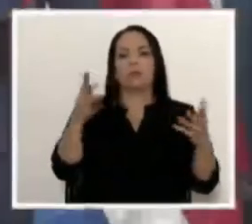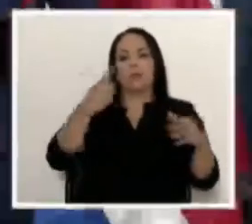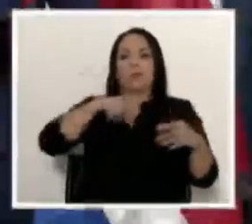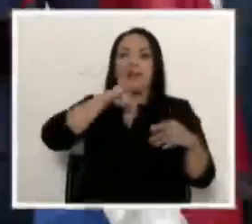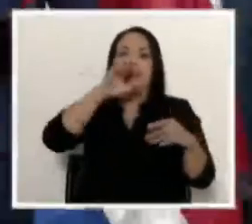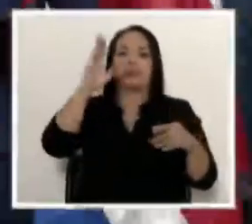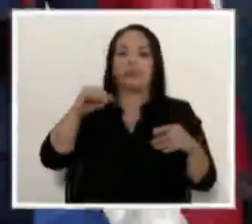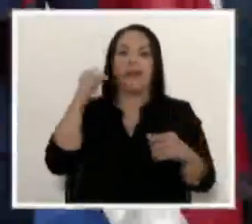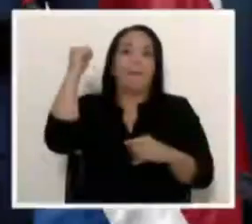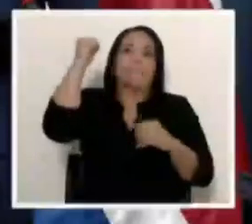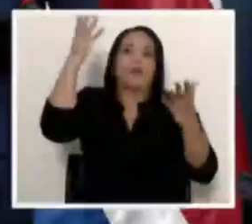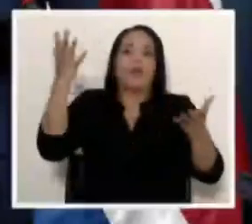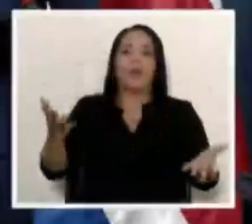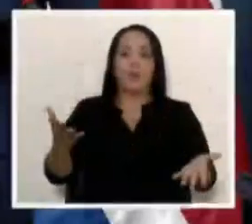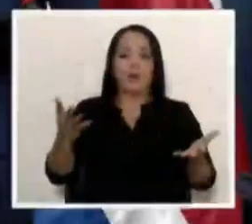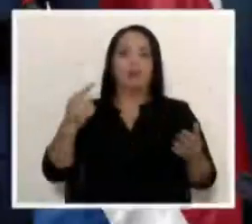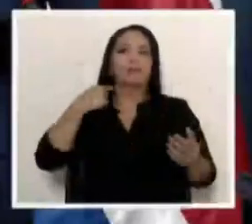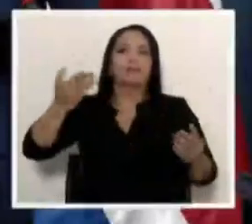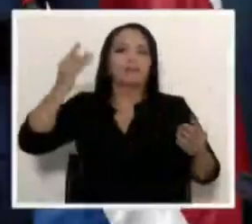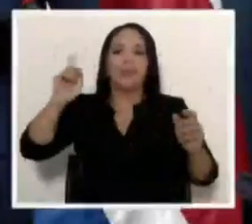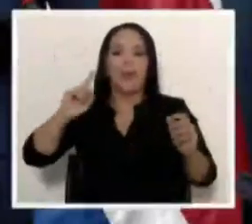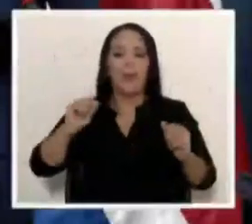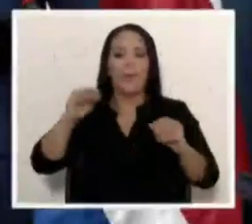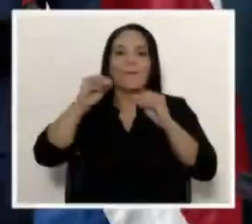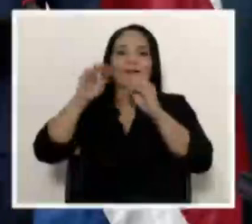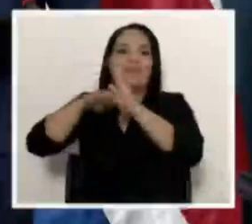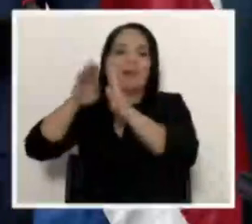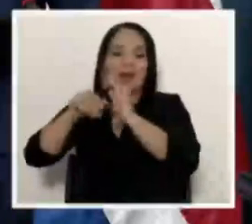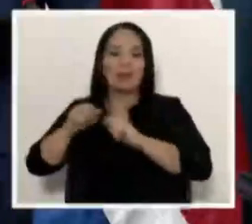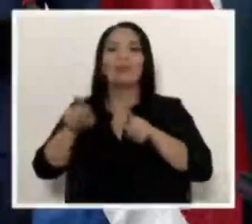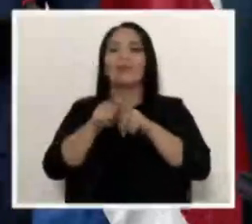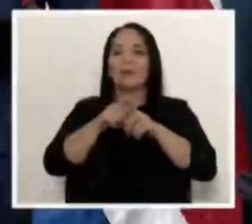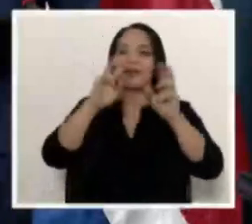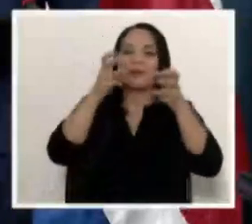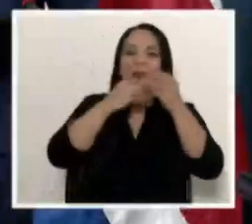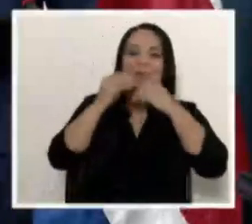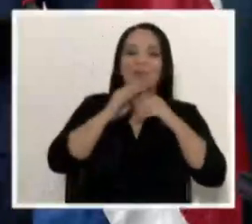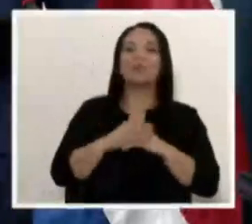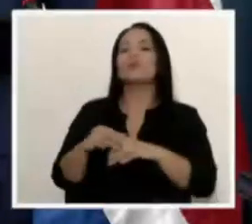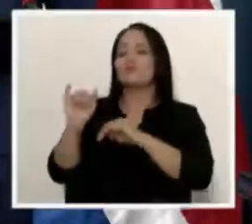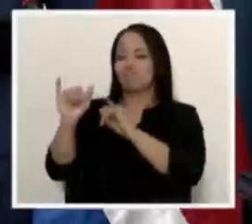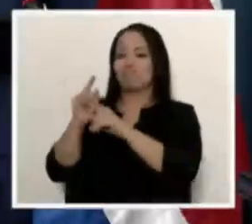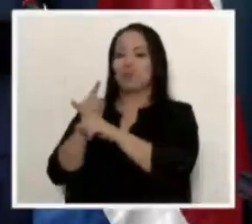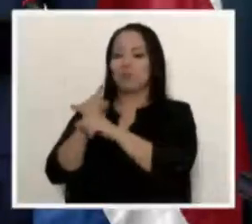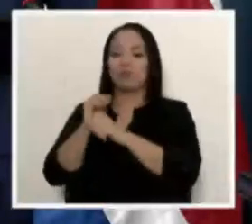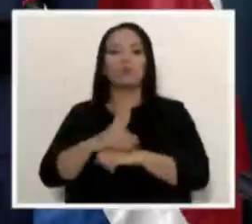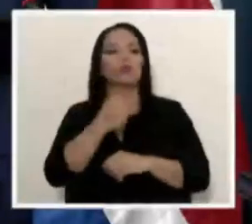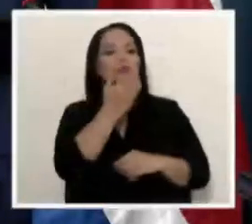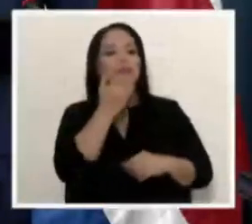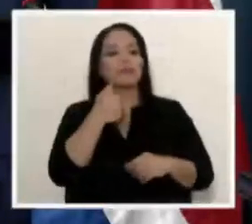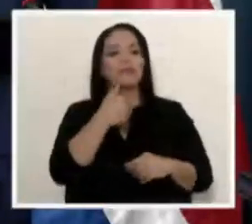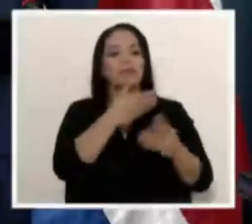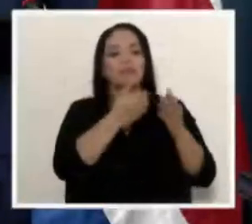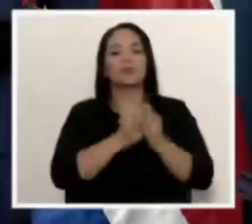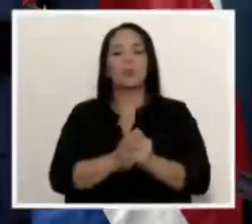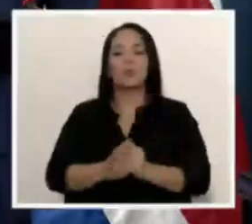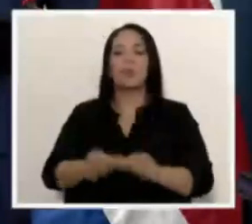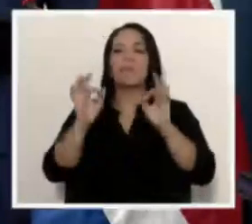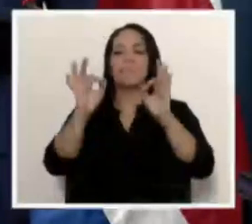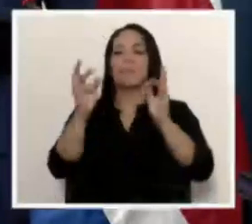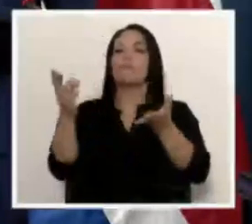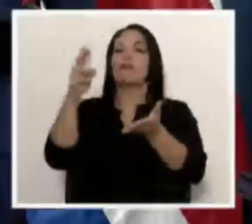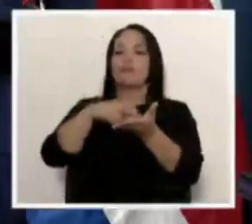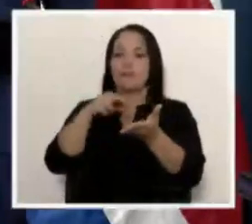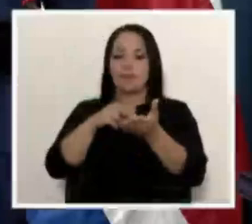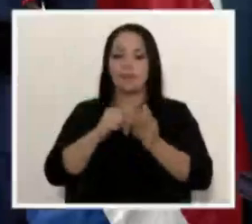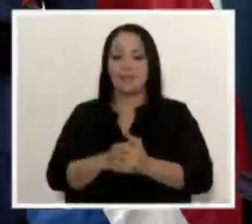en inflación y en inflación de alimentos. ¿Ok? Así es. Bueno, muchísimas gracias, ministro. Para repetir,